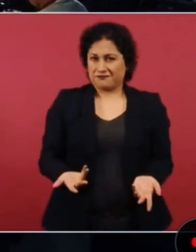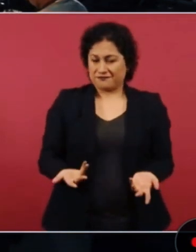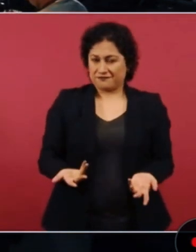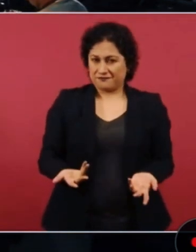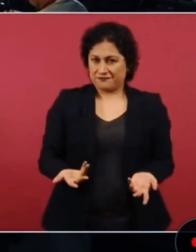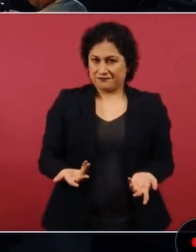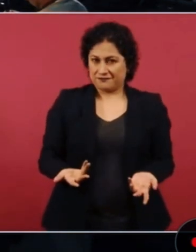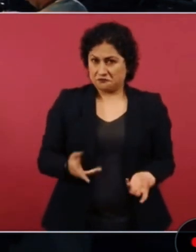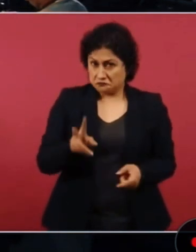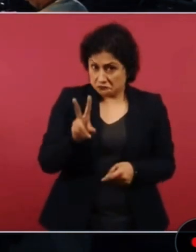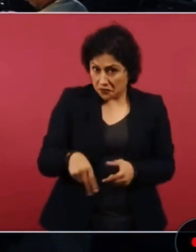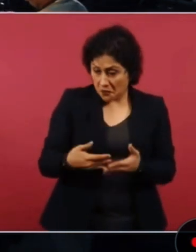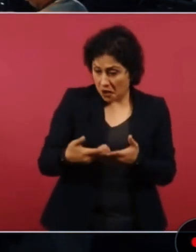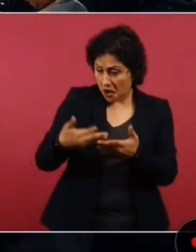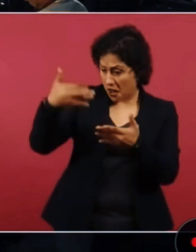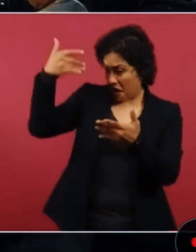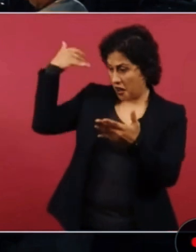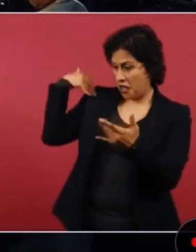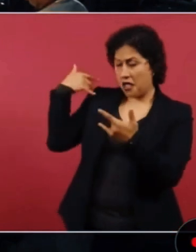glorioso.